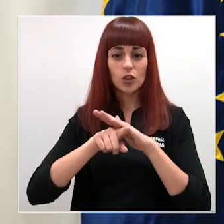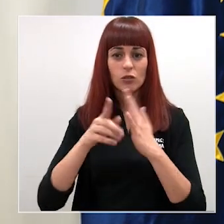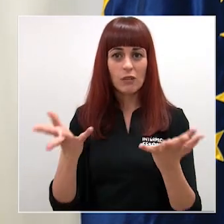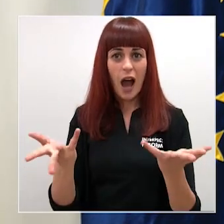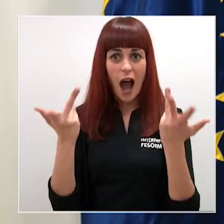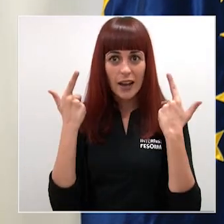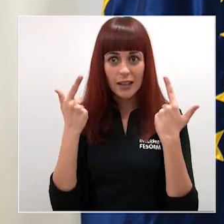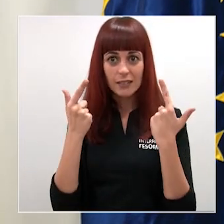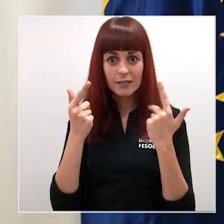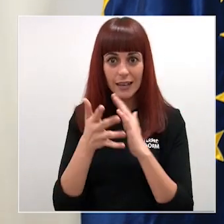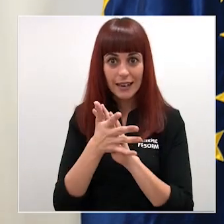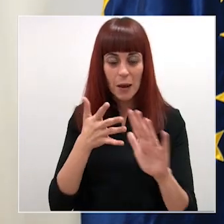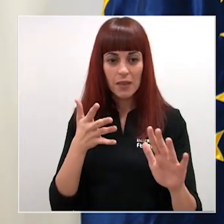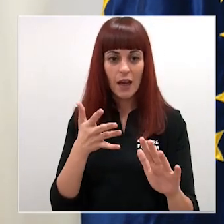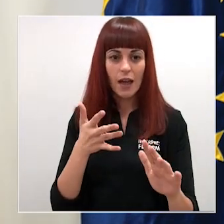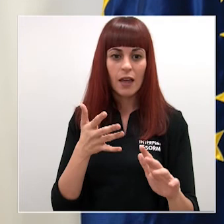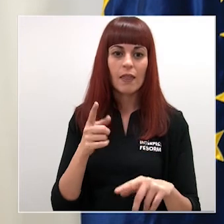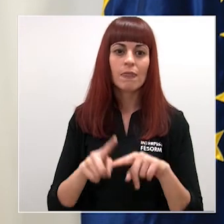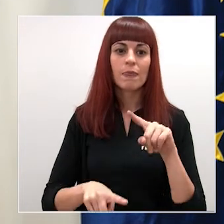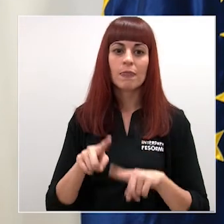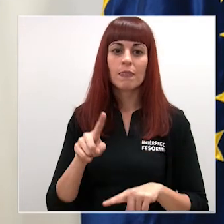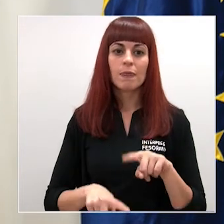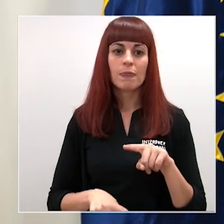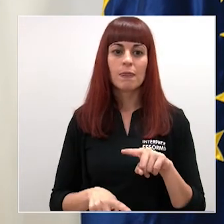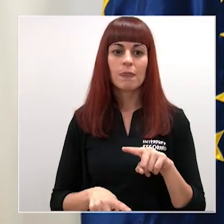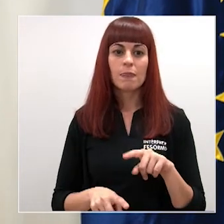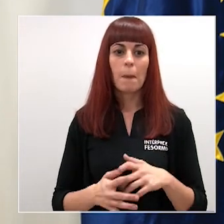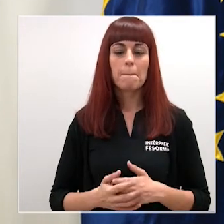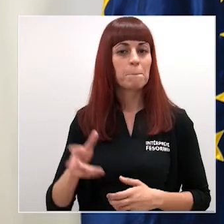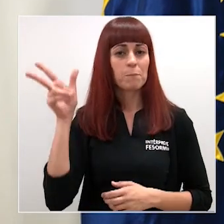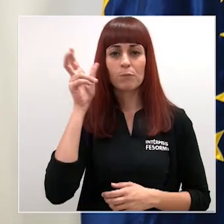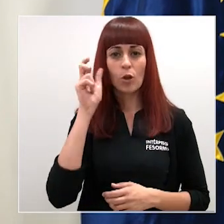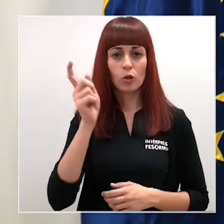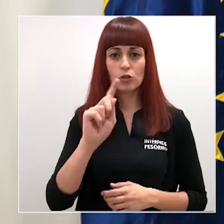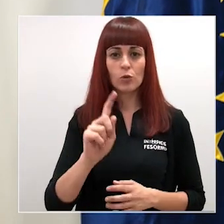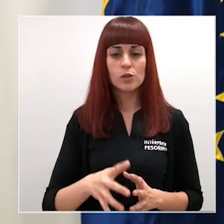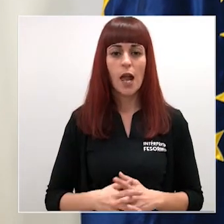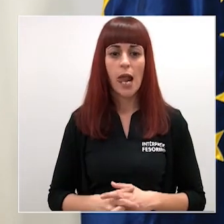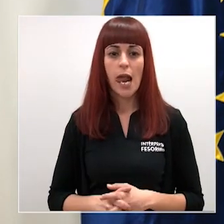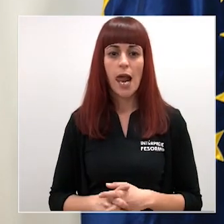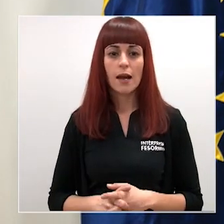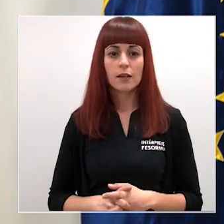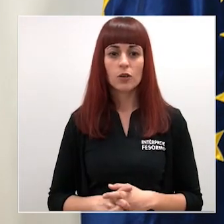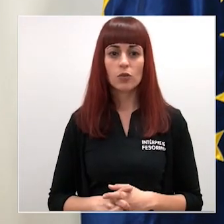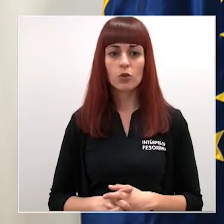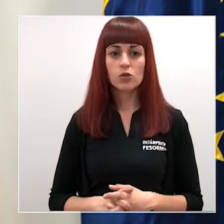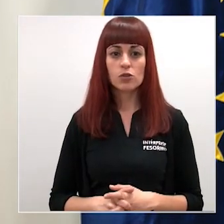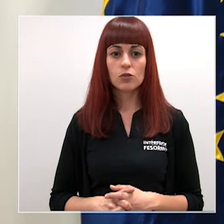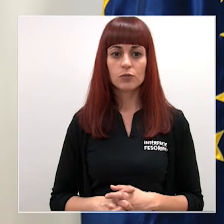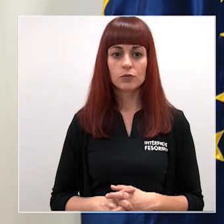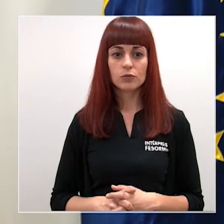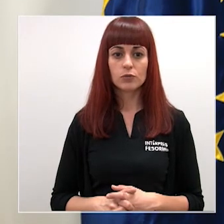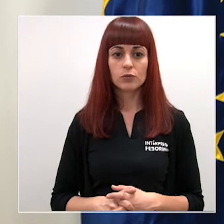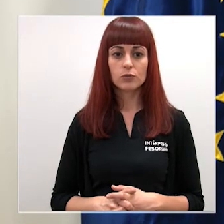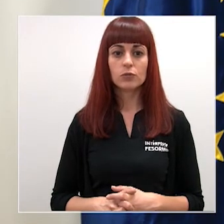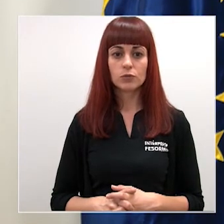alineamos con la convocatoria del Instituto Salud Carlos III porque ellos ya han efectuado un procedimiento de